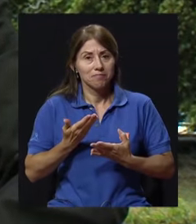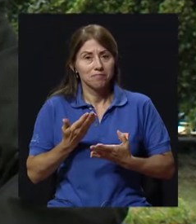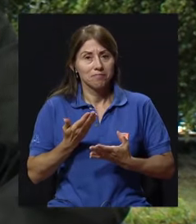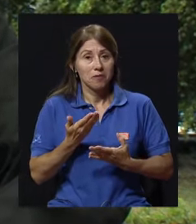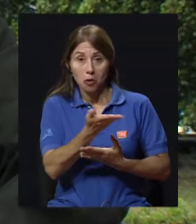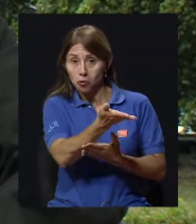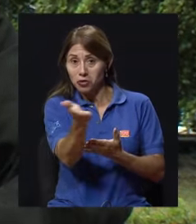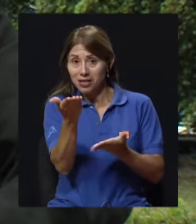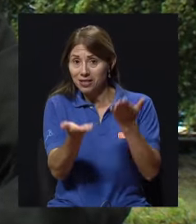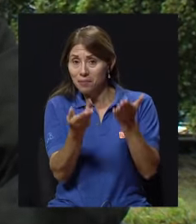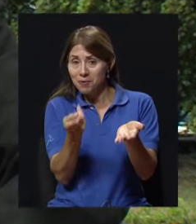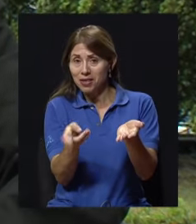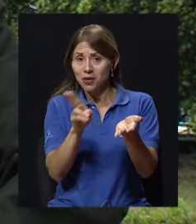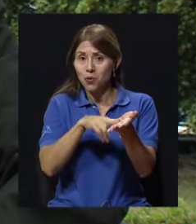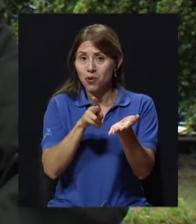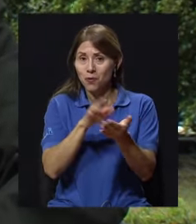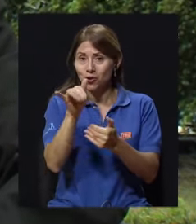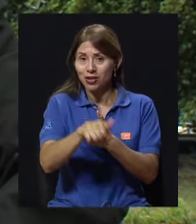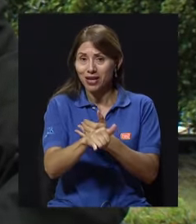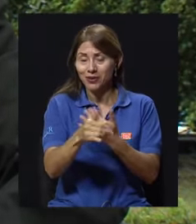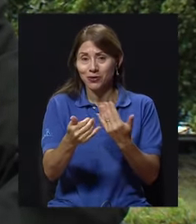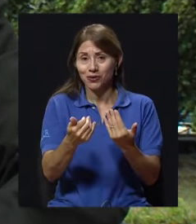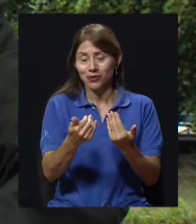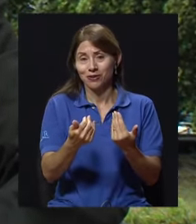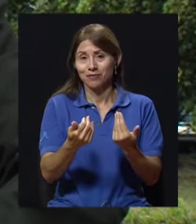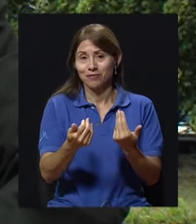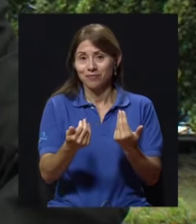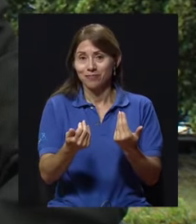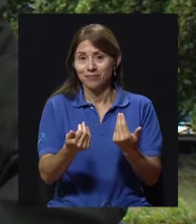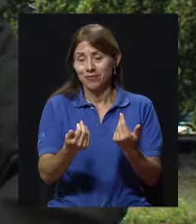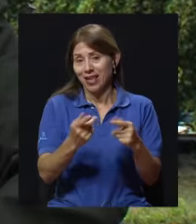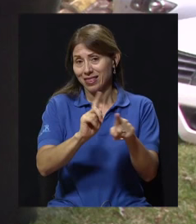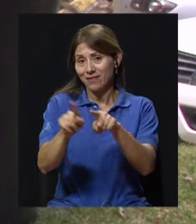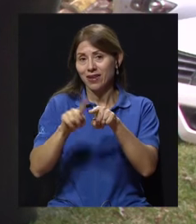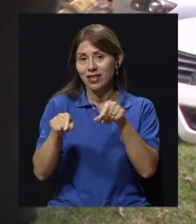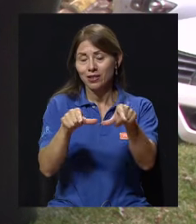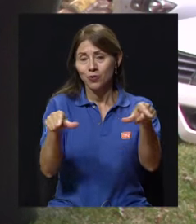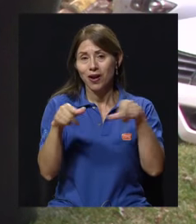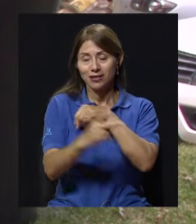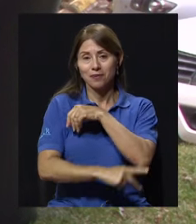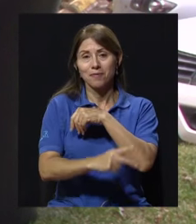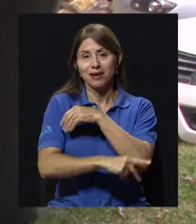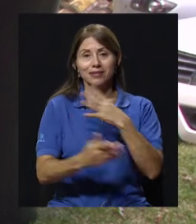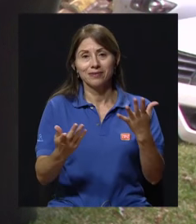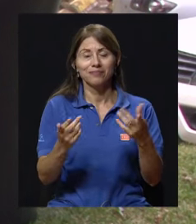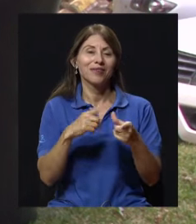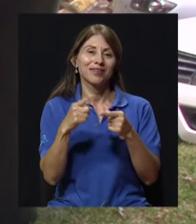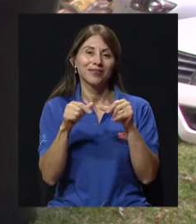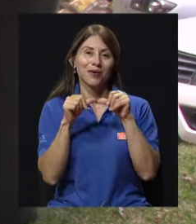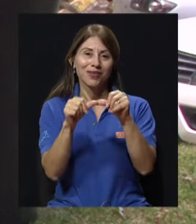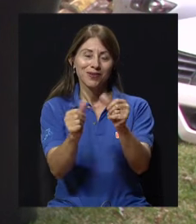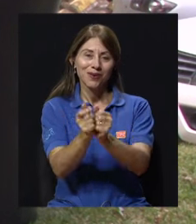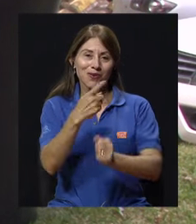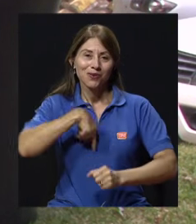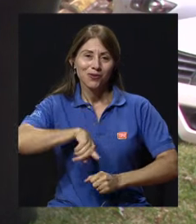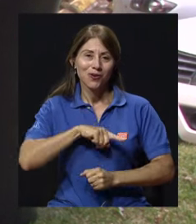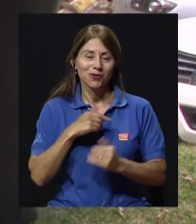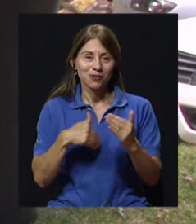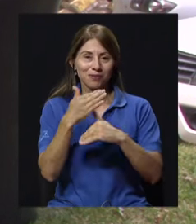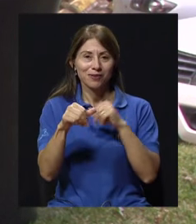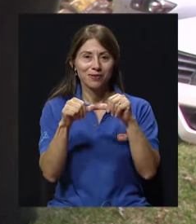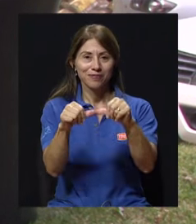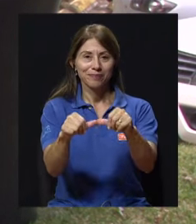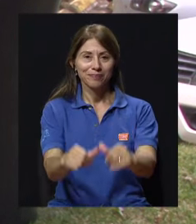matricular en los proyectos y programas que tenemos por diferentes partes del país. Así es que quédense con nosotros y pronto